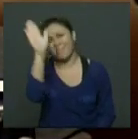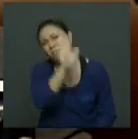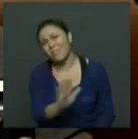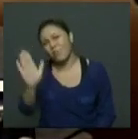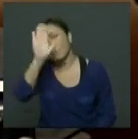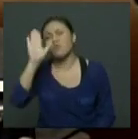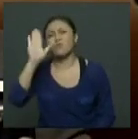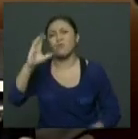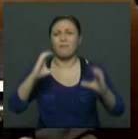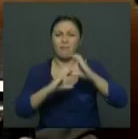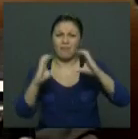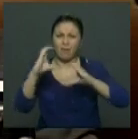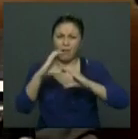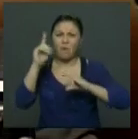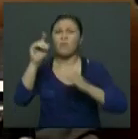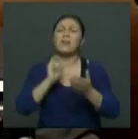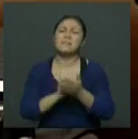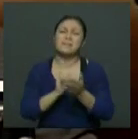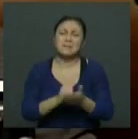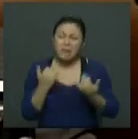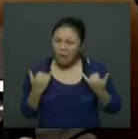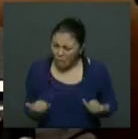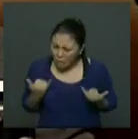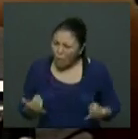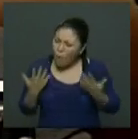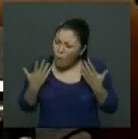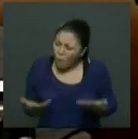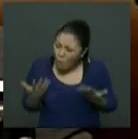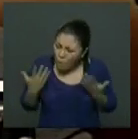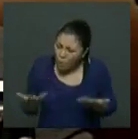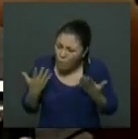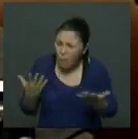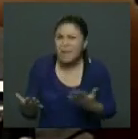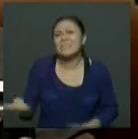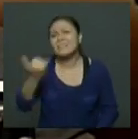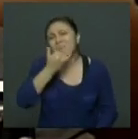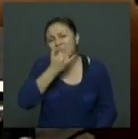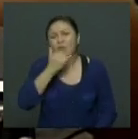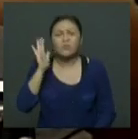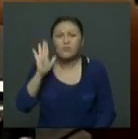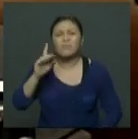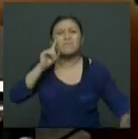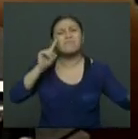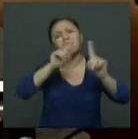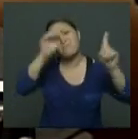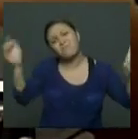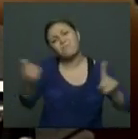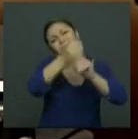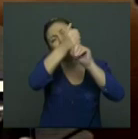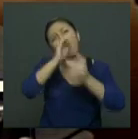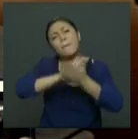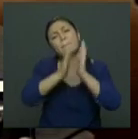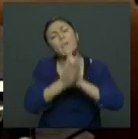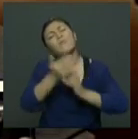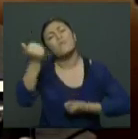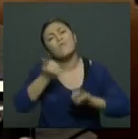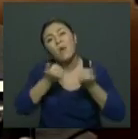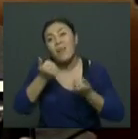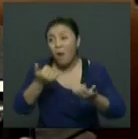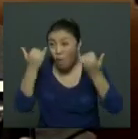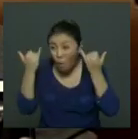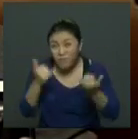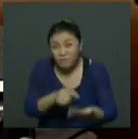tenemos que recordar cuáles son las razones por las cuales estamos buscando la paz. Precisamente hechos como estos,